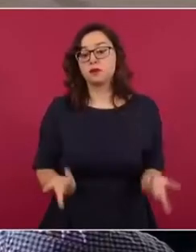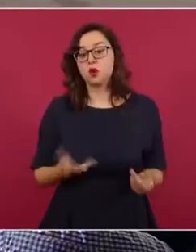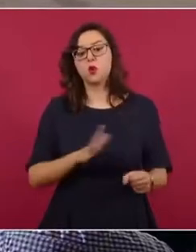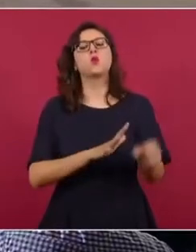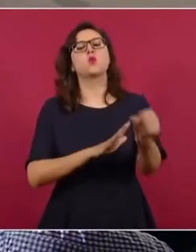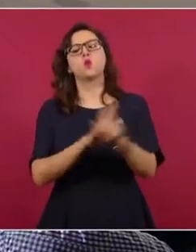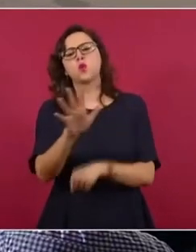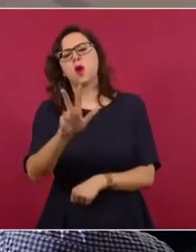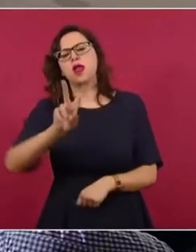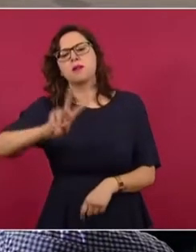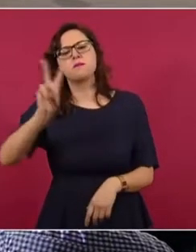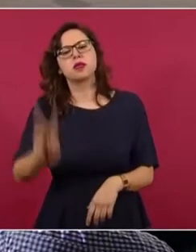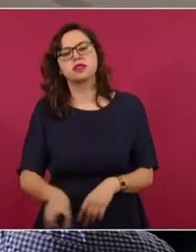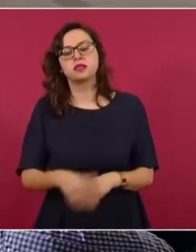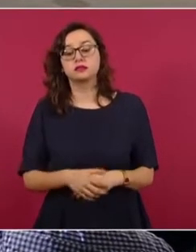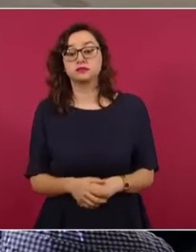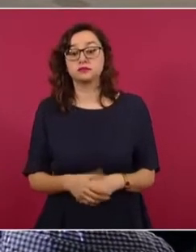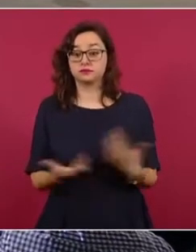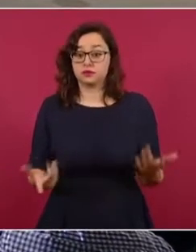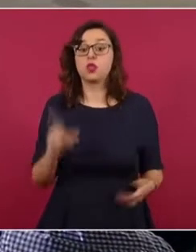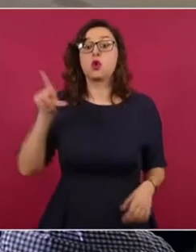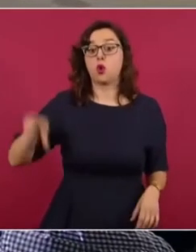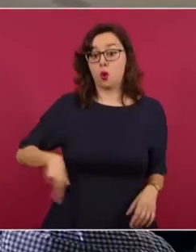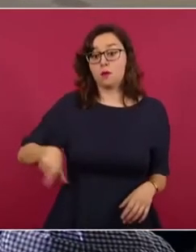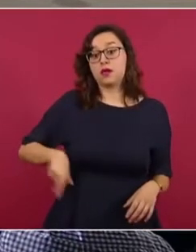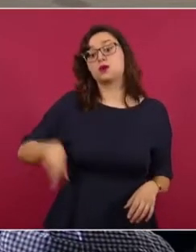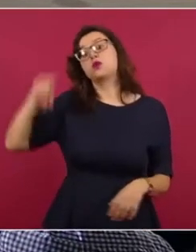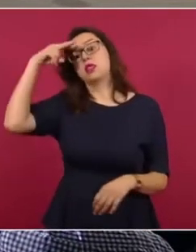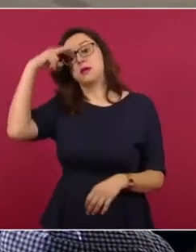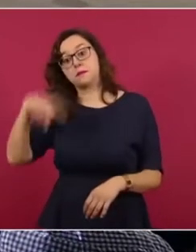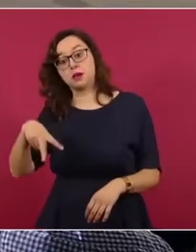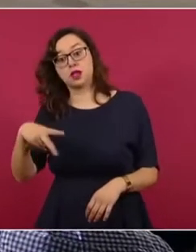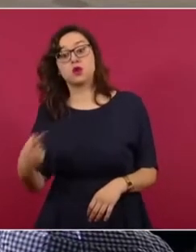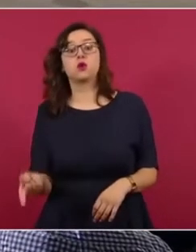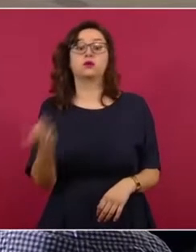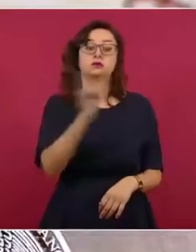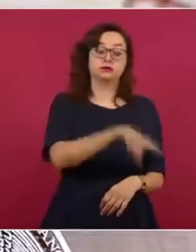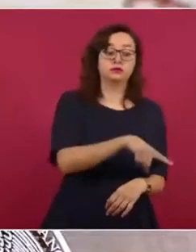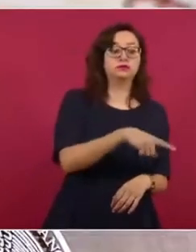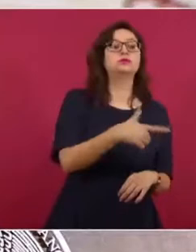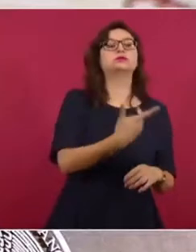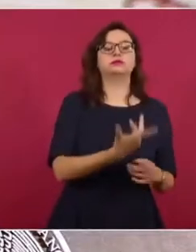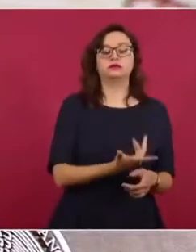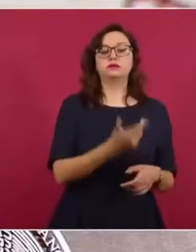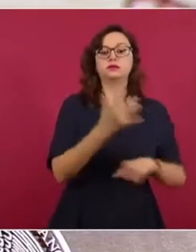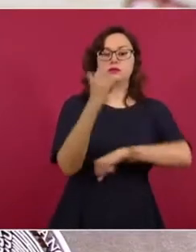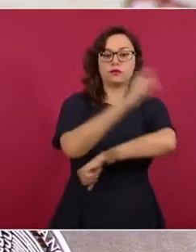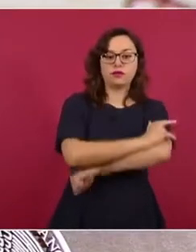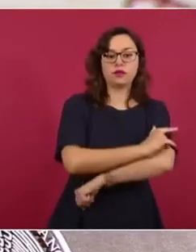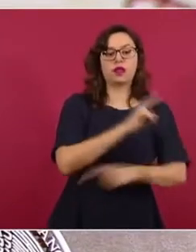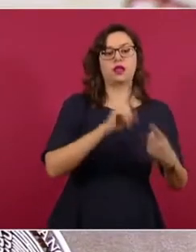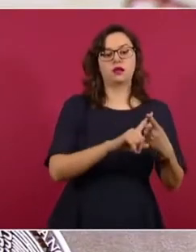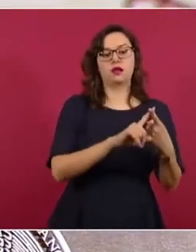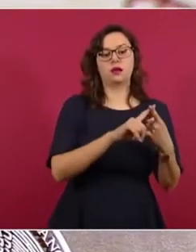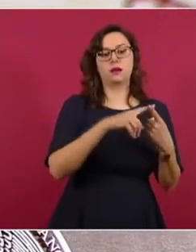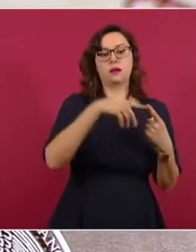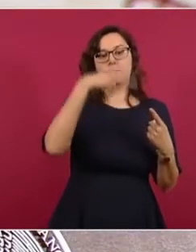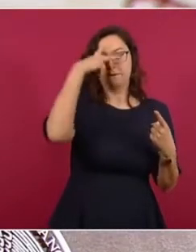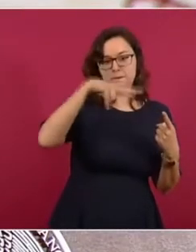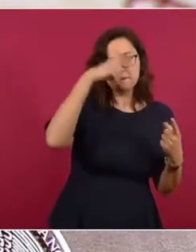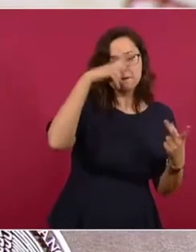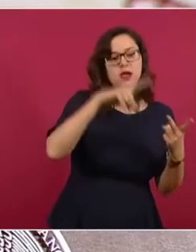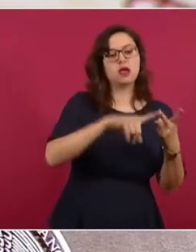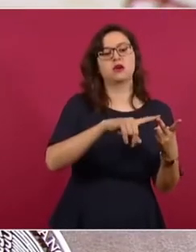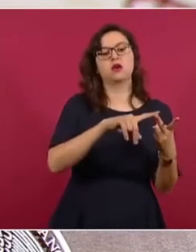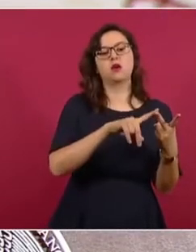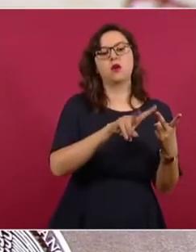y el gobierno mexicano en el que Aeroméxico, Volaris y Viva Aerobus ofrecieron agregar vuelos al